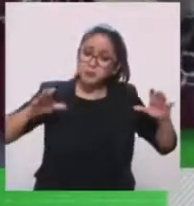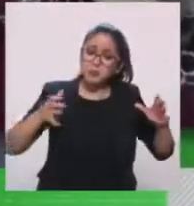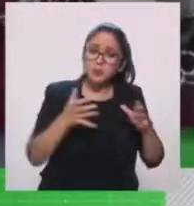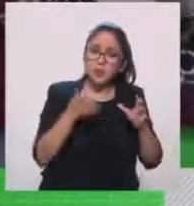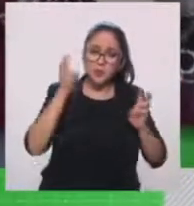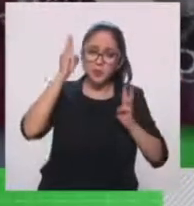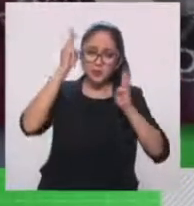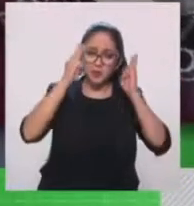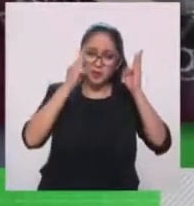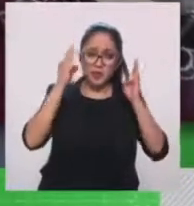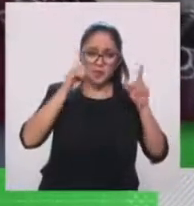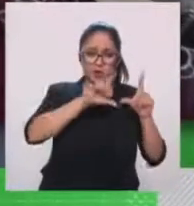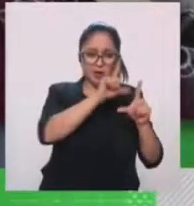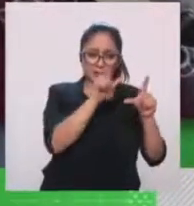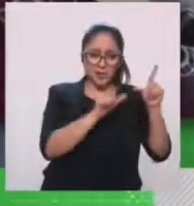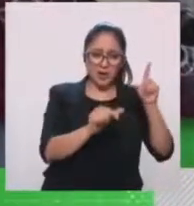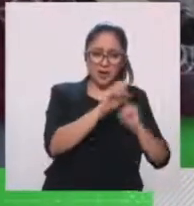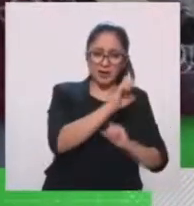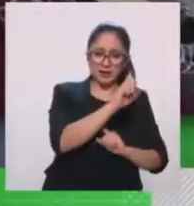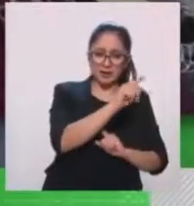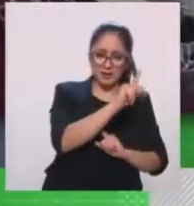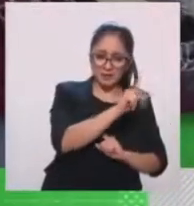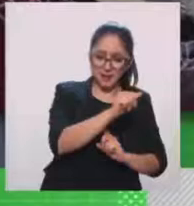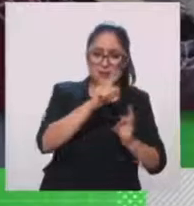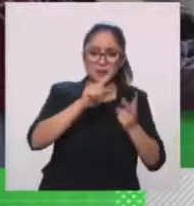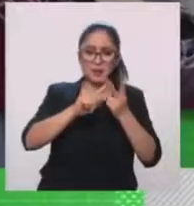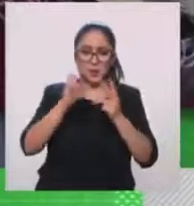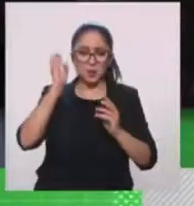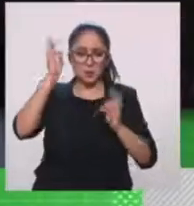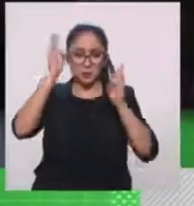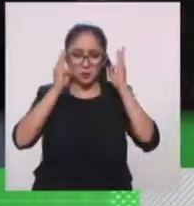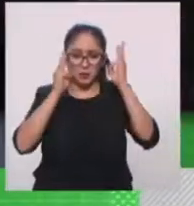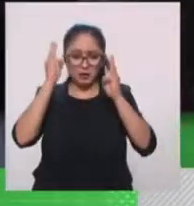Estampa, el Museo de Arte Moderno, y que, pues,